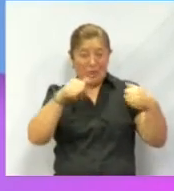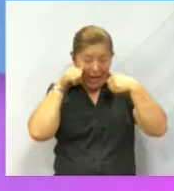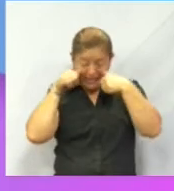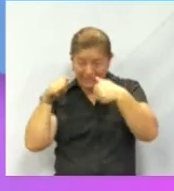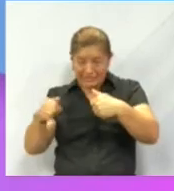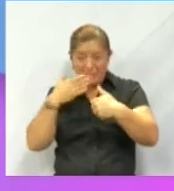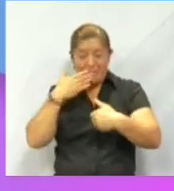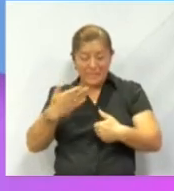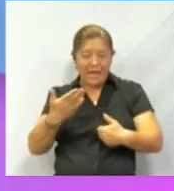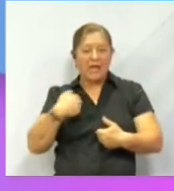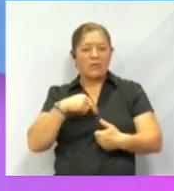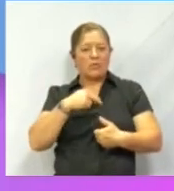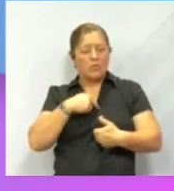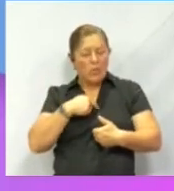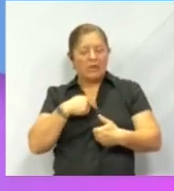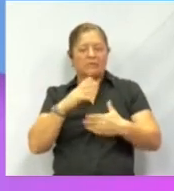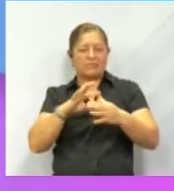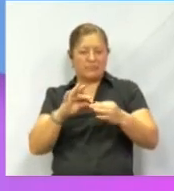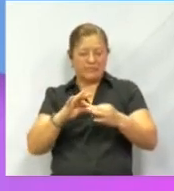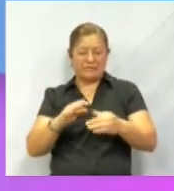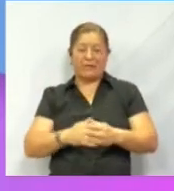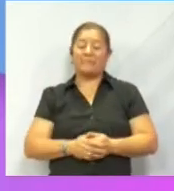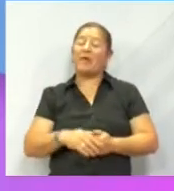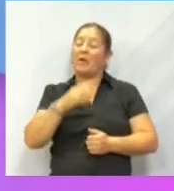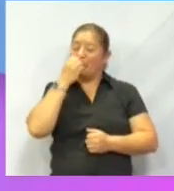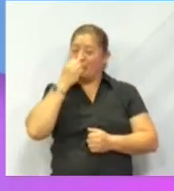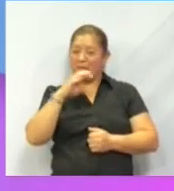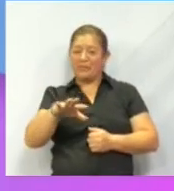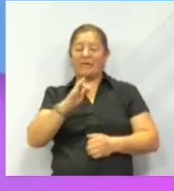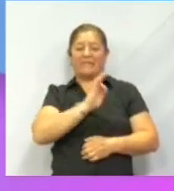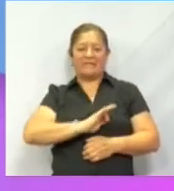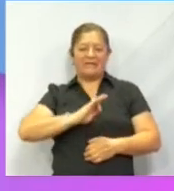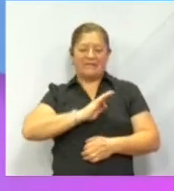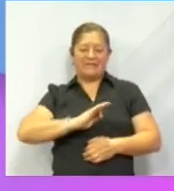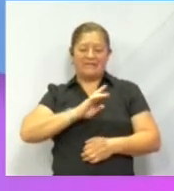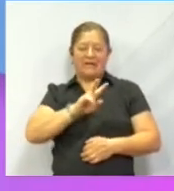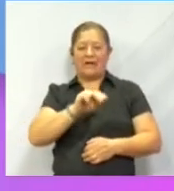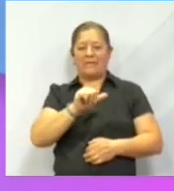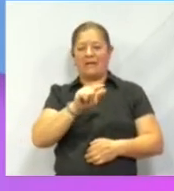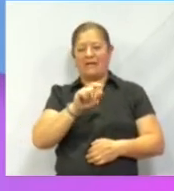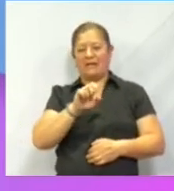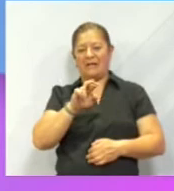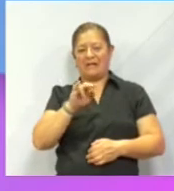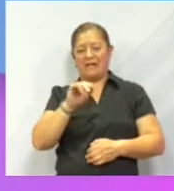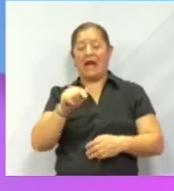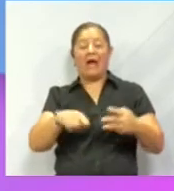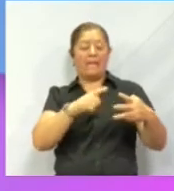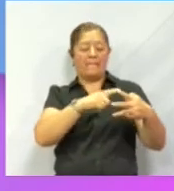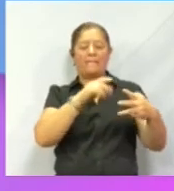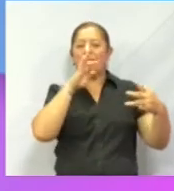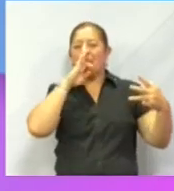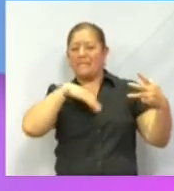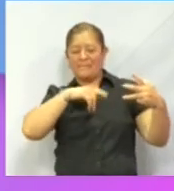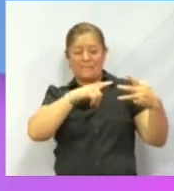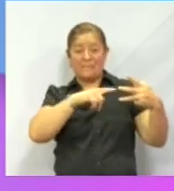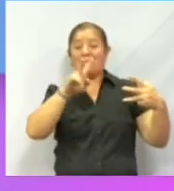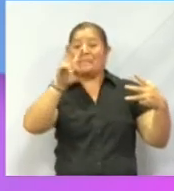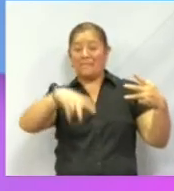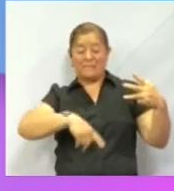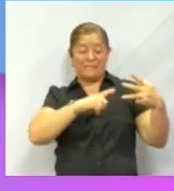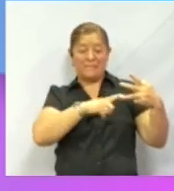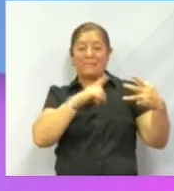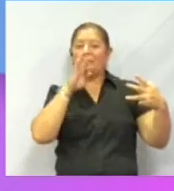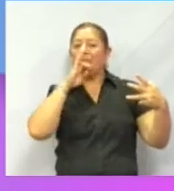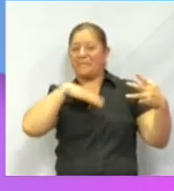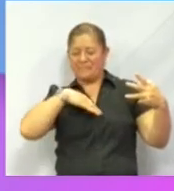a nuestro programa. Excelente, muy bien. Felicidades, Valeria. Efectivamente, la primera es mentira, la segunda es verdad y la tercera